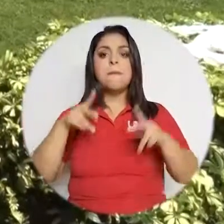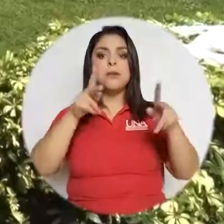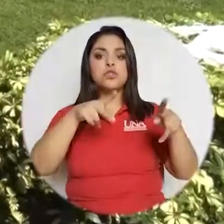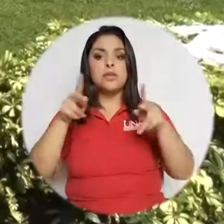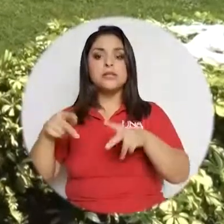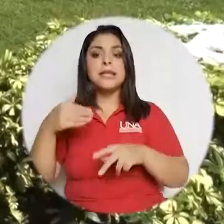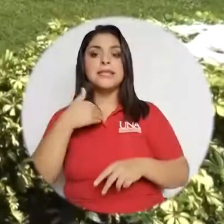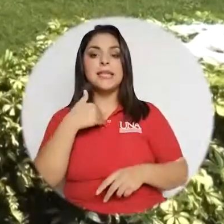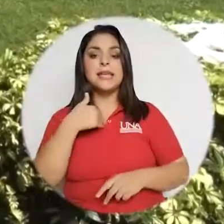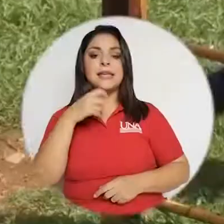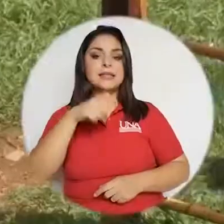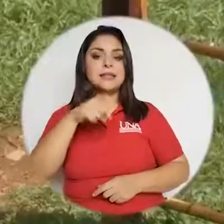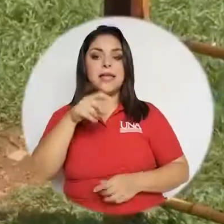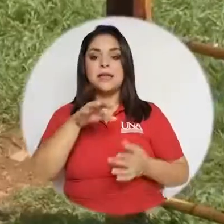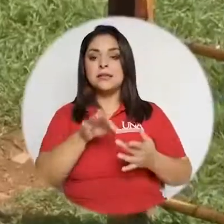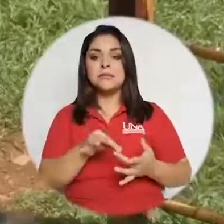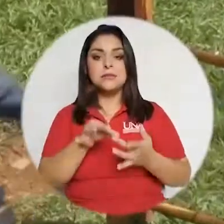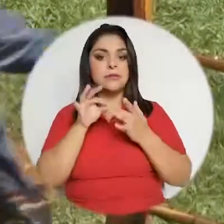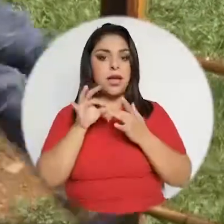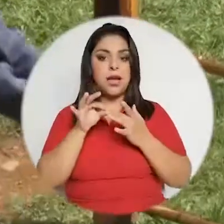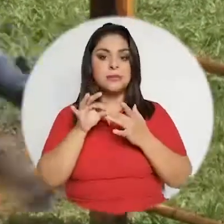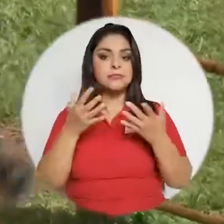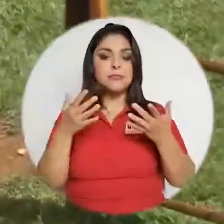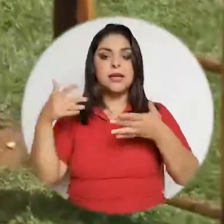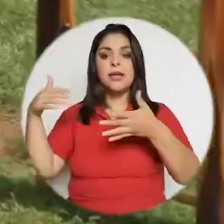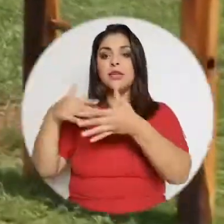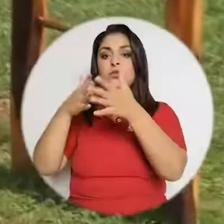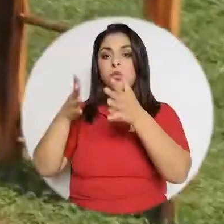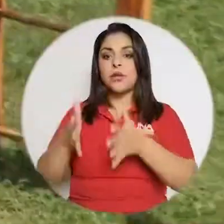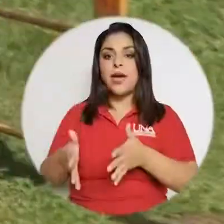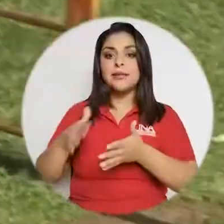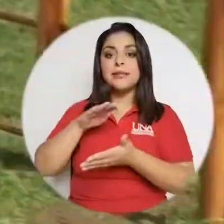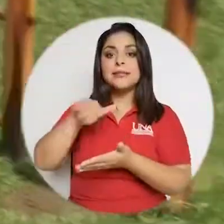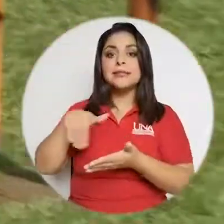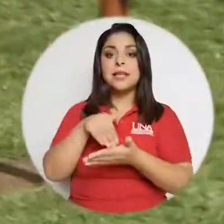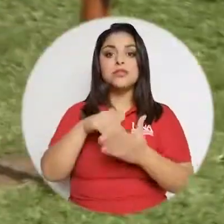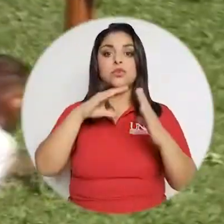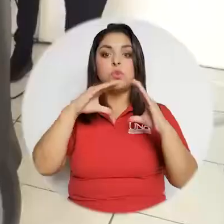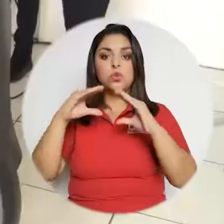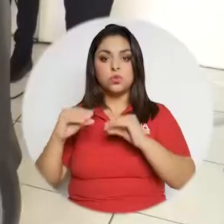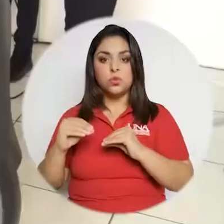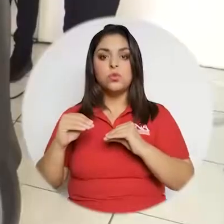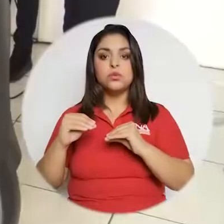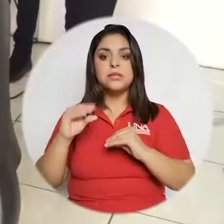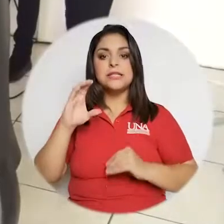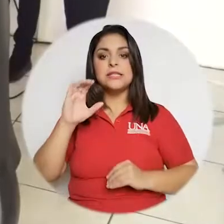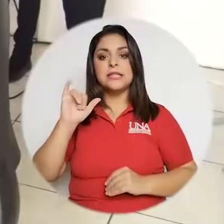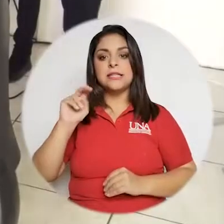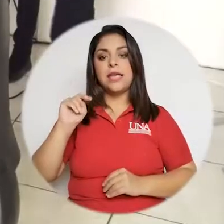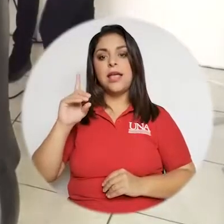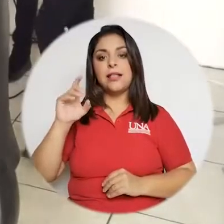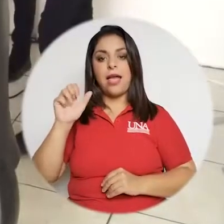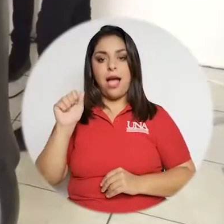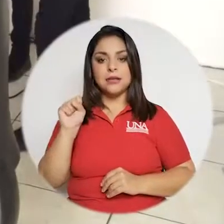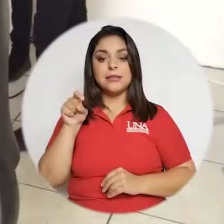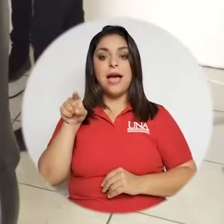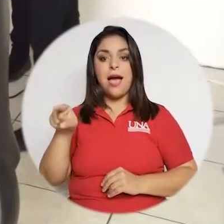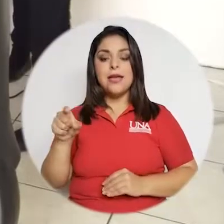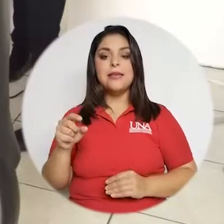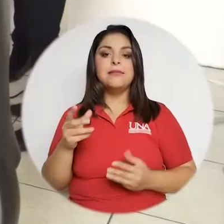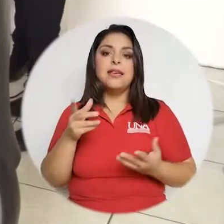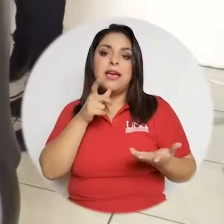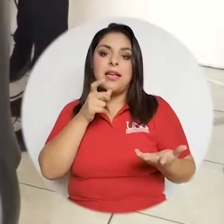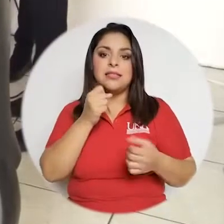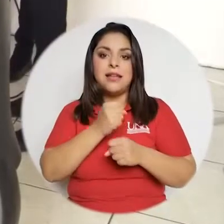necesidades especiales, a los alumnos de los centros nocturnos y de los CINDEAS, que son